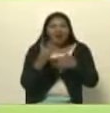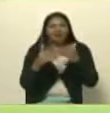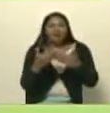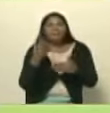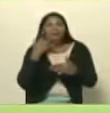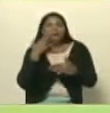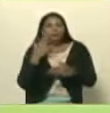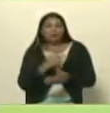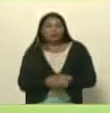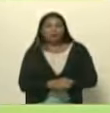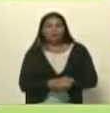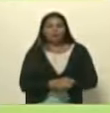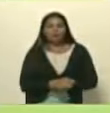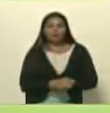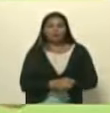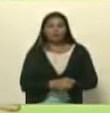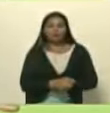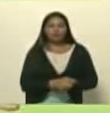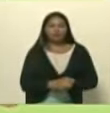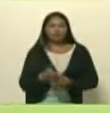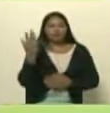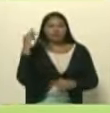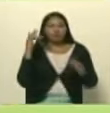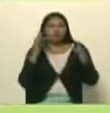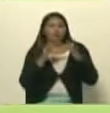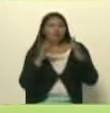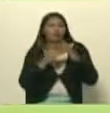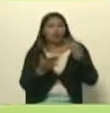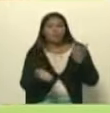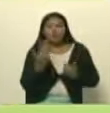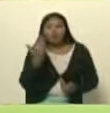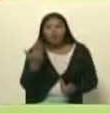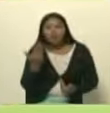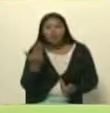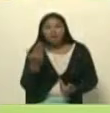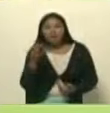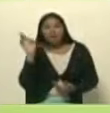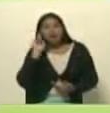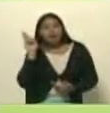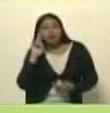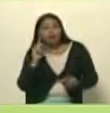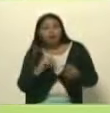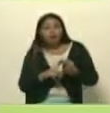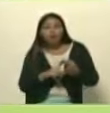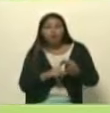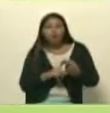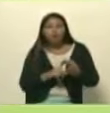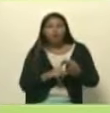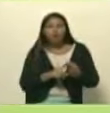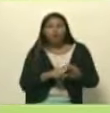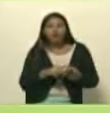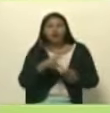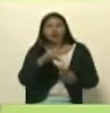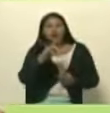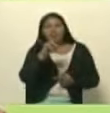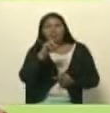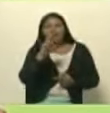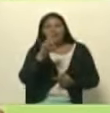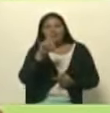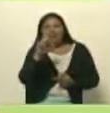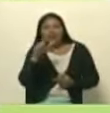ejemplo este ha habido redes importantes como las redes de radio la red ALER Asociación